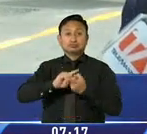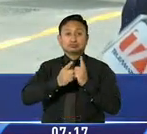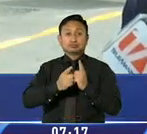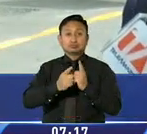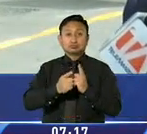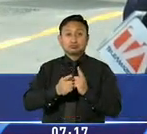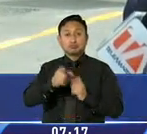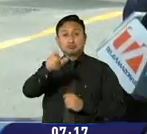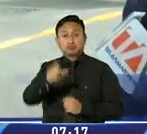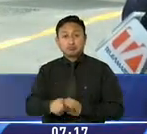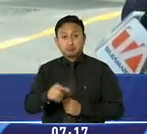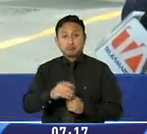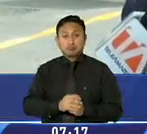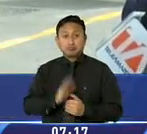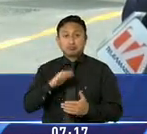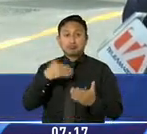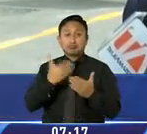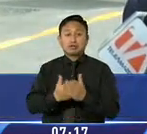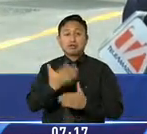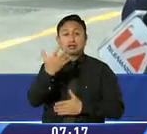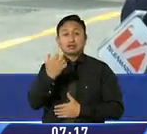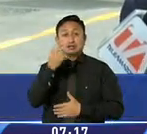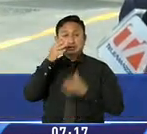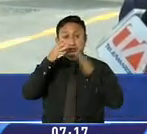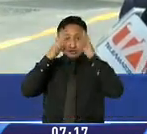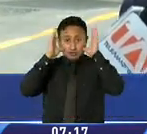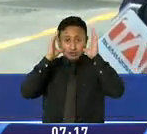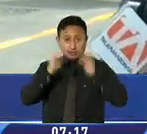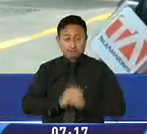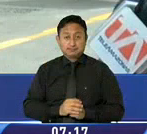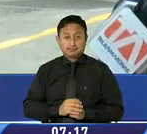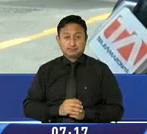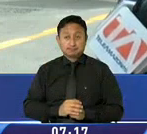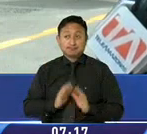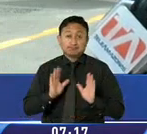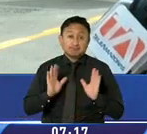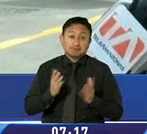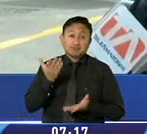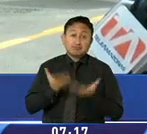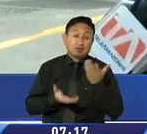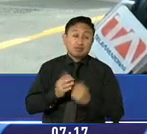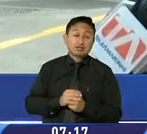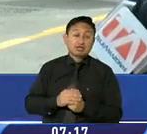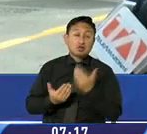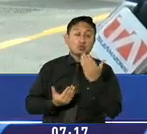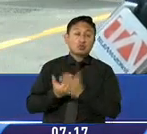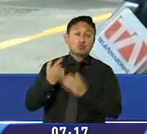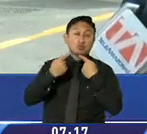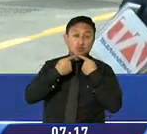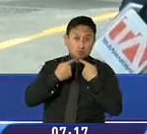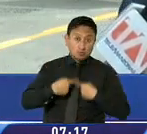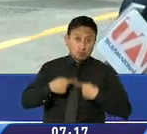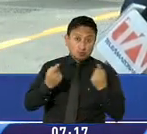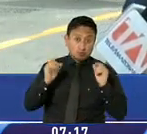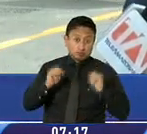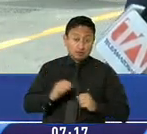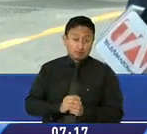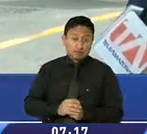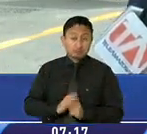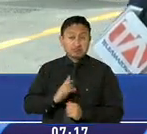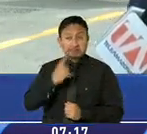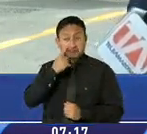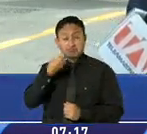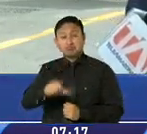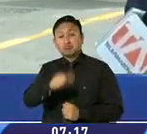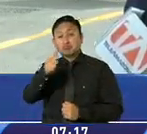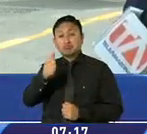todavía hasta el 15 de diciembre, 15 de diciembre, salvo un nuevo anuncio, tendremos que ver otro